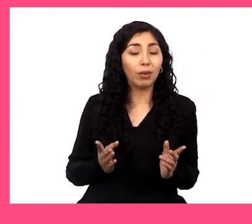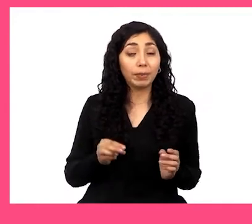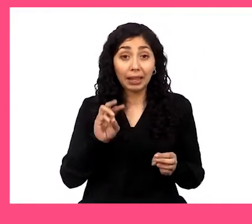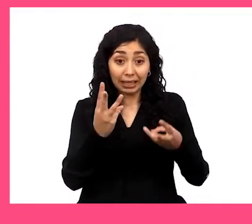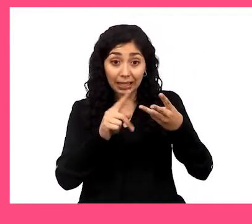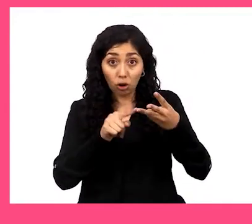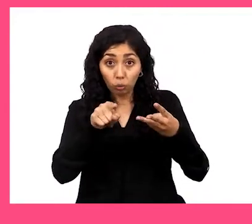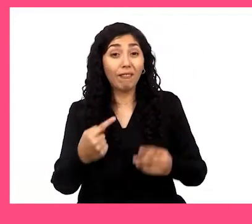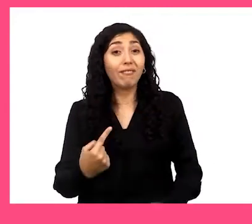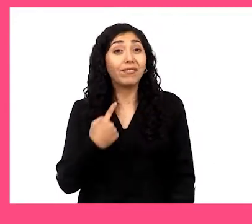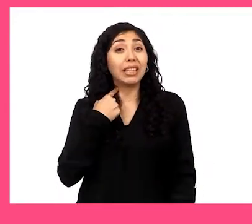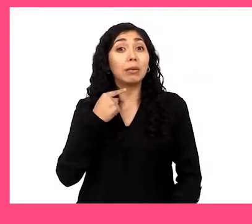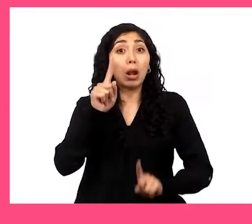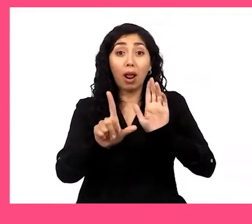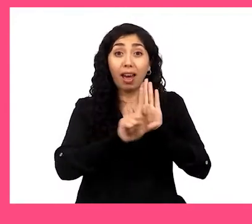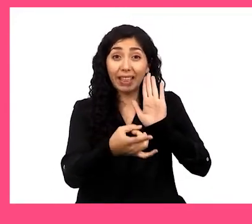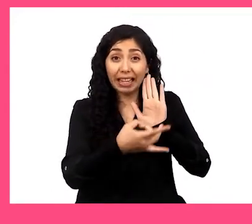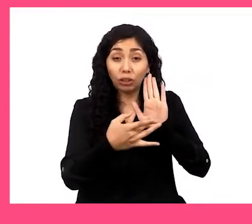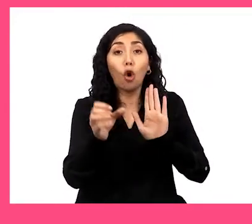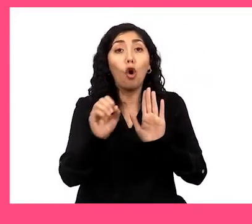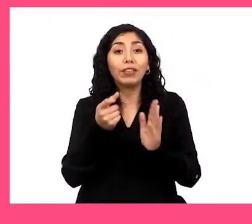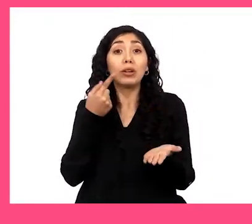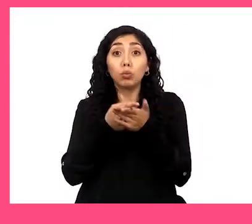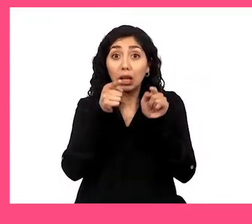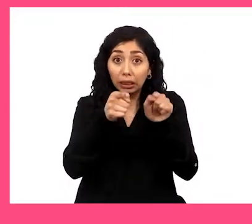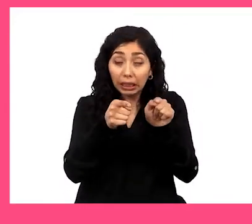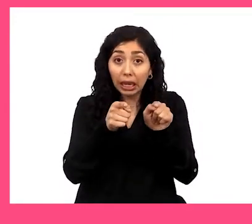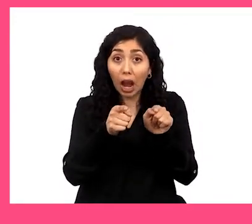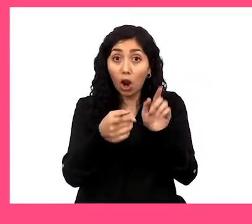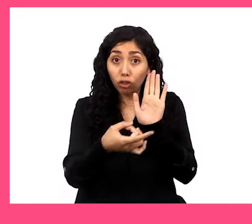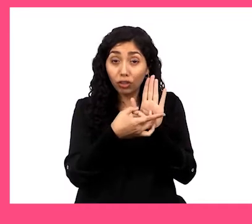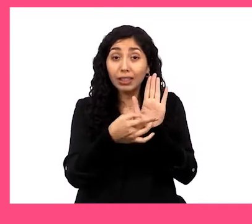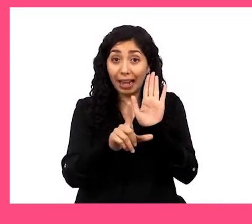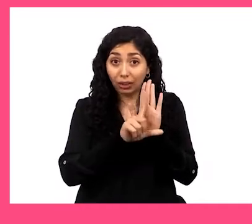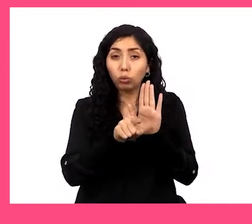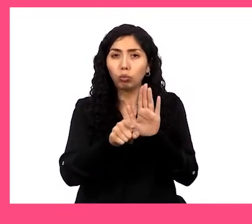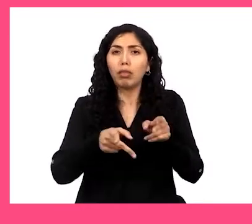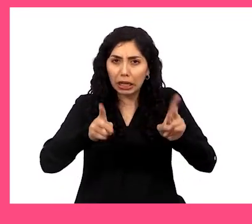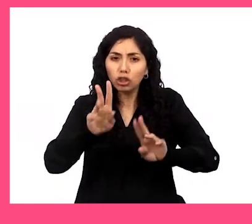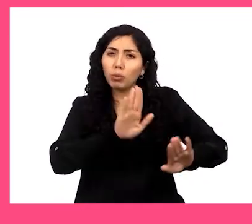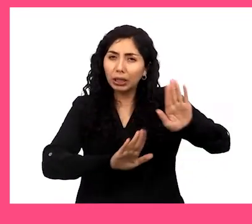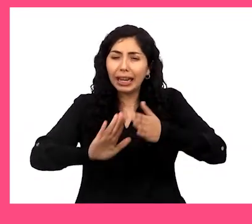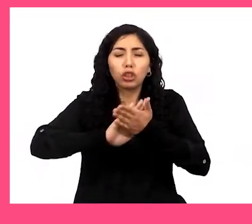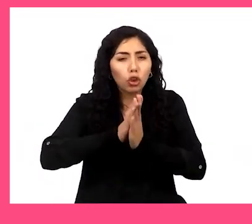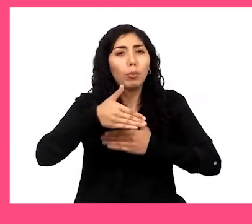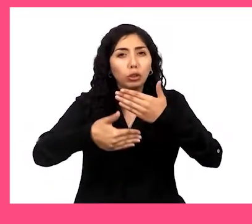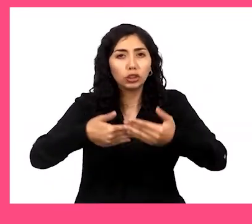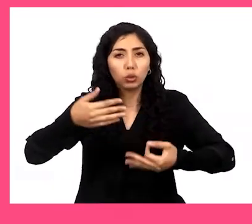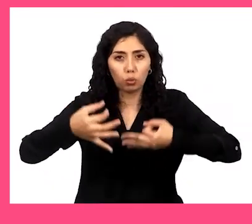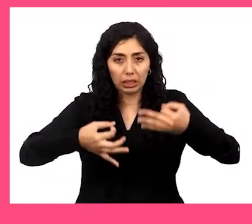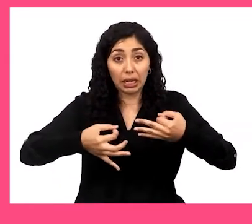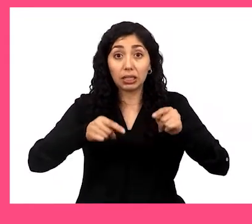tercero, que si eres víctima de un delito o te acusan de haber cometido un delito, tienes derecho a ser protegido durante todo el